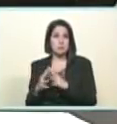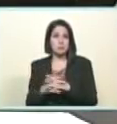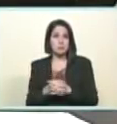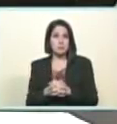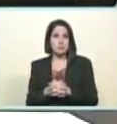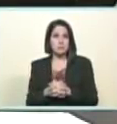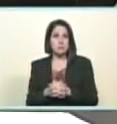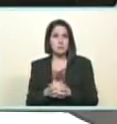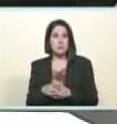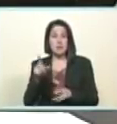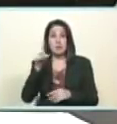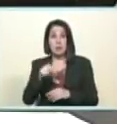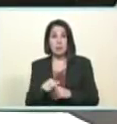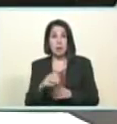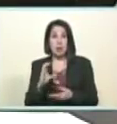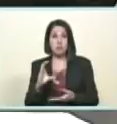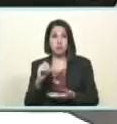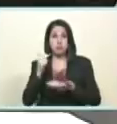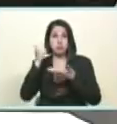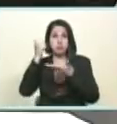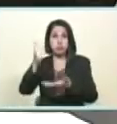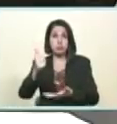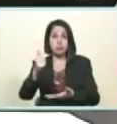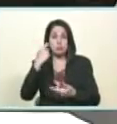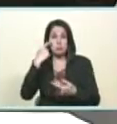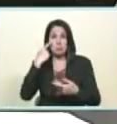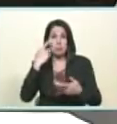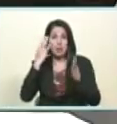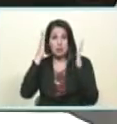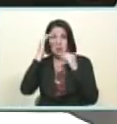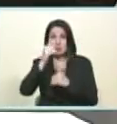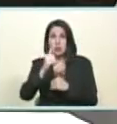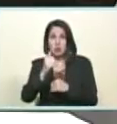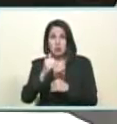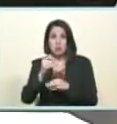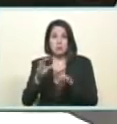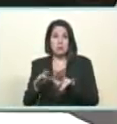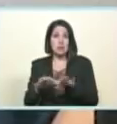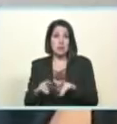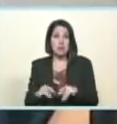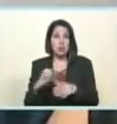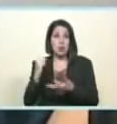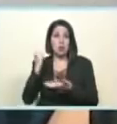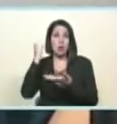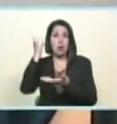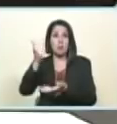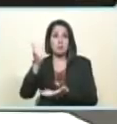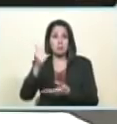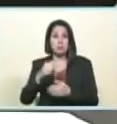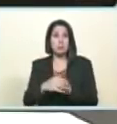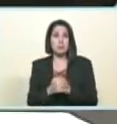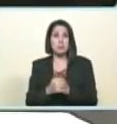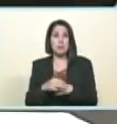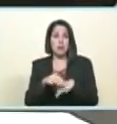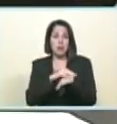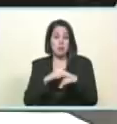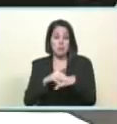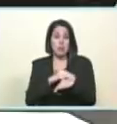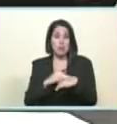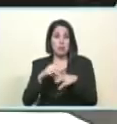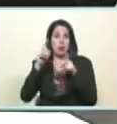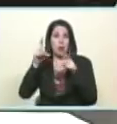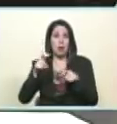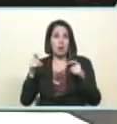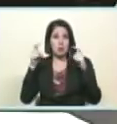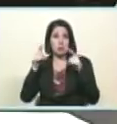igualmente igualmente a los CLAP atención Freddy Bernal secretario general de los CLAP ministro de agricultura